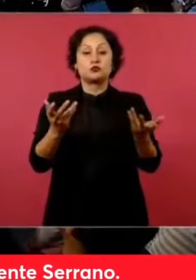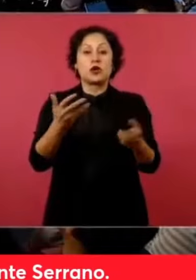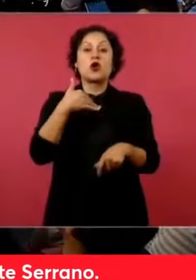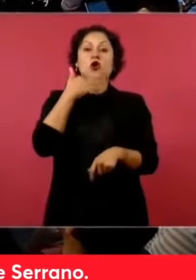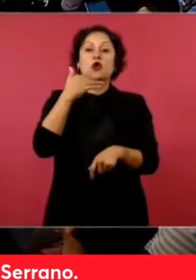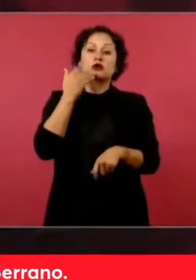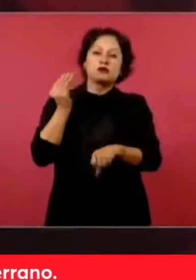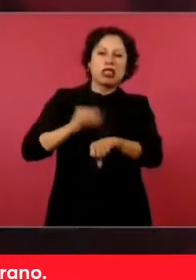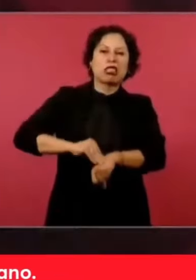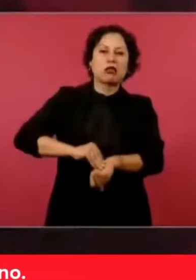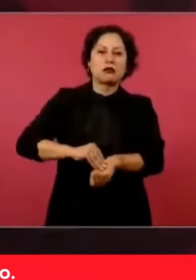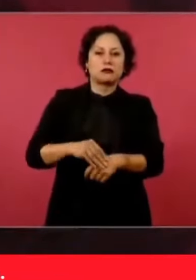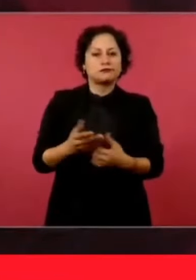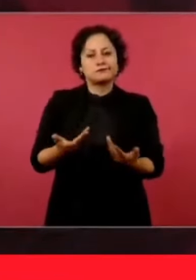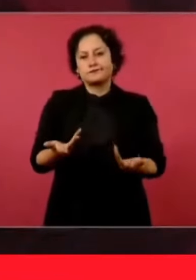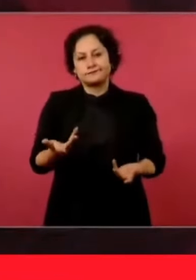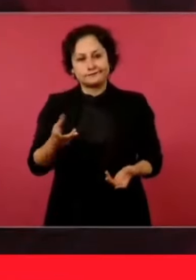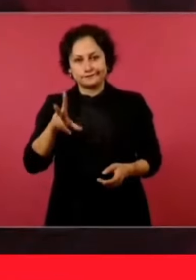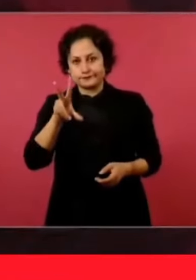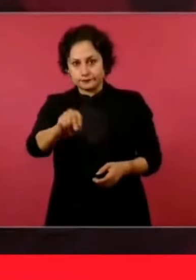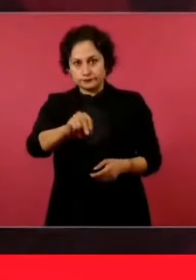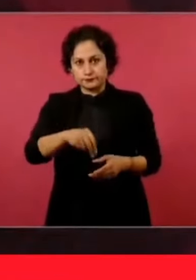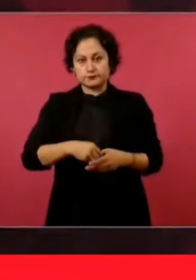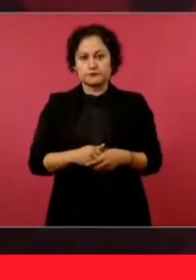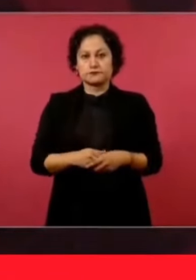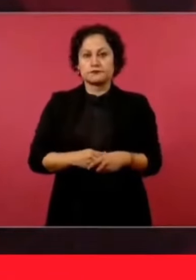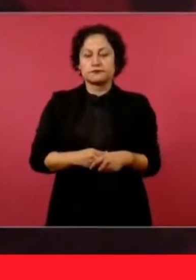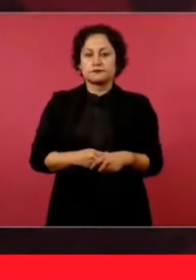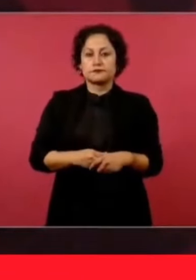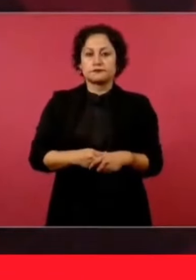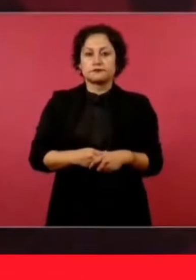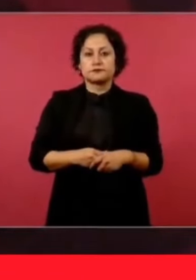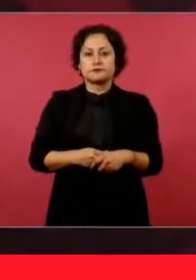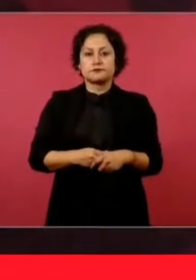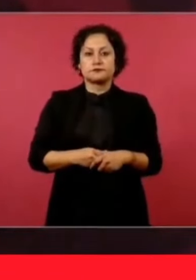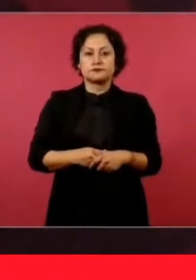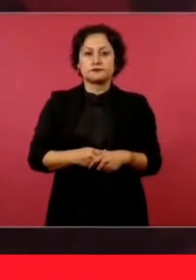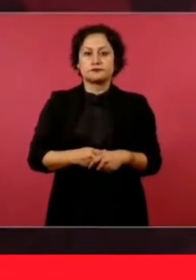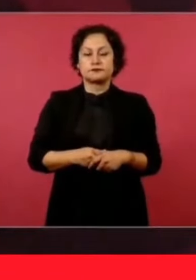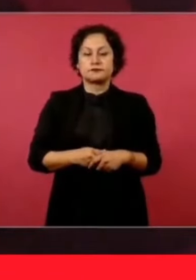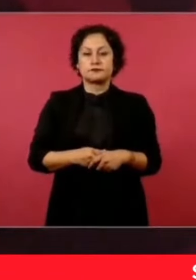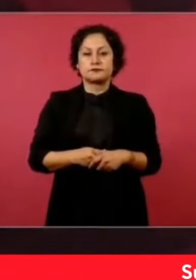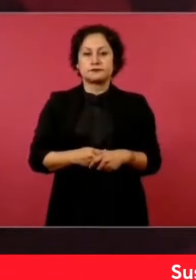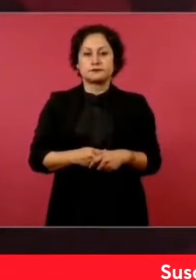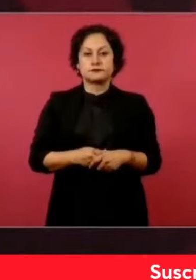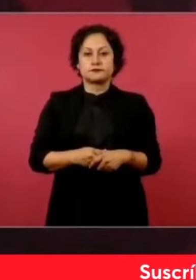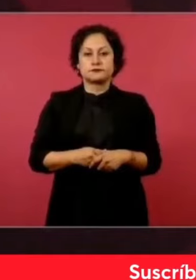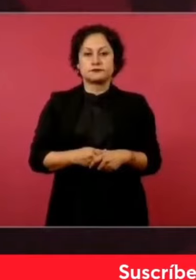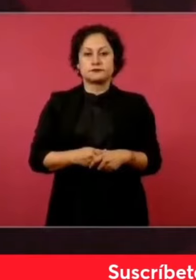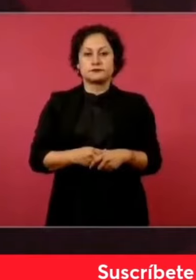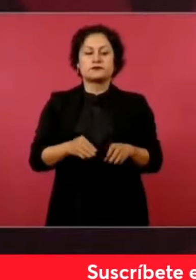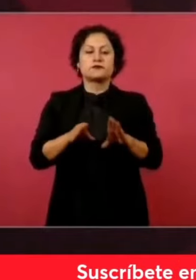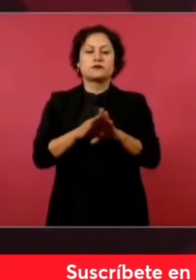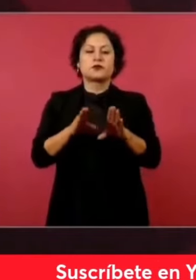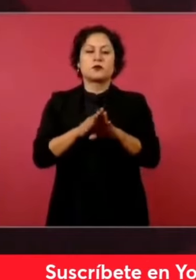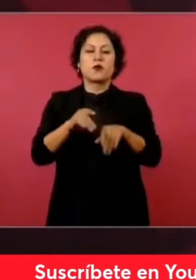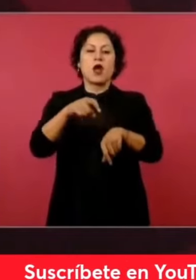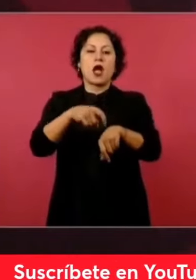por tiempo indefinido,